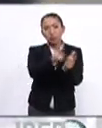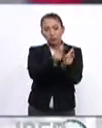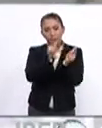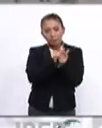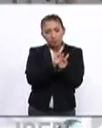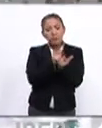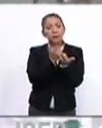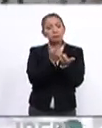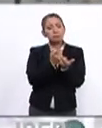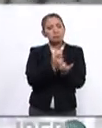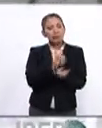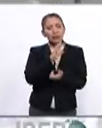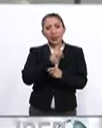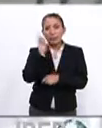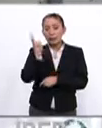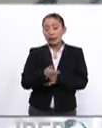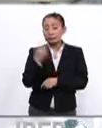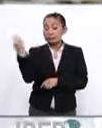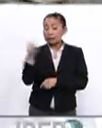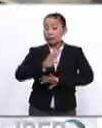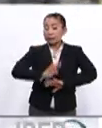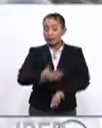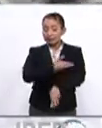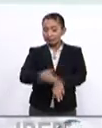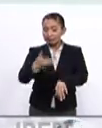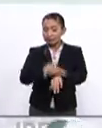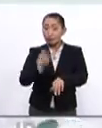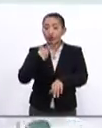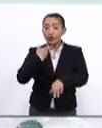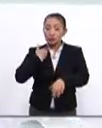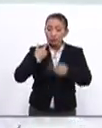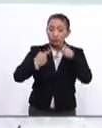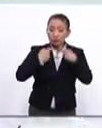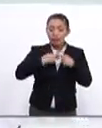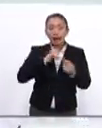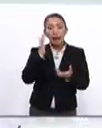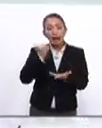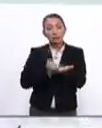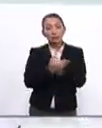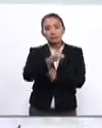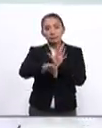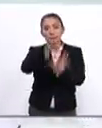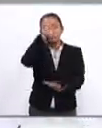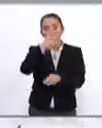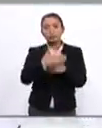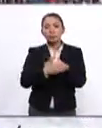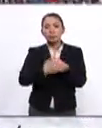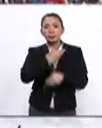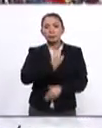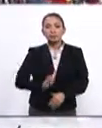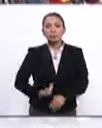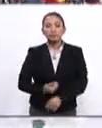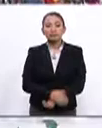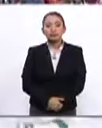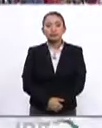fuerzas democráticas de Venezuela y urgió un proceso político que lleve a elecciones prontas.